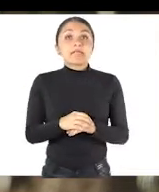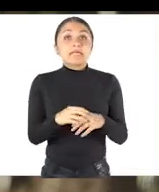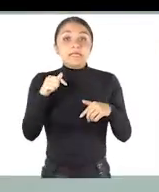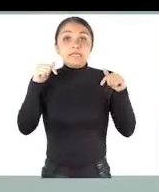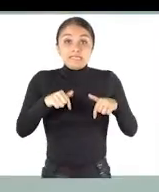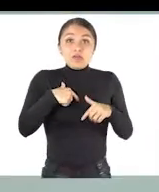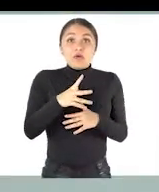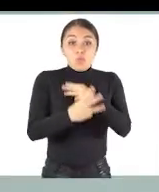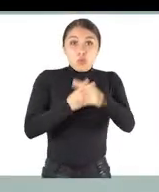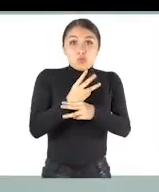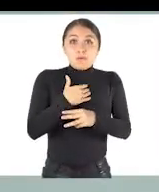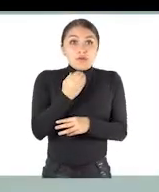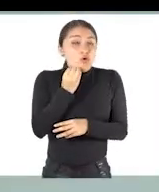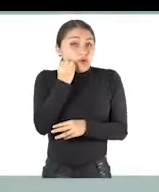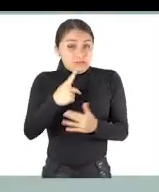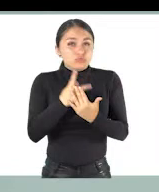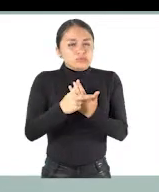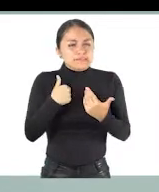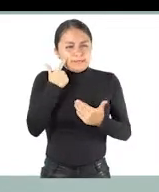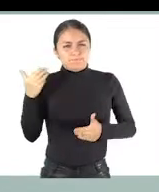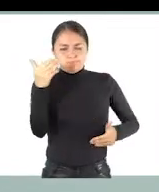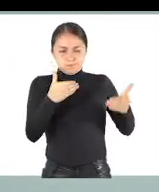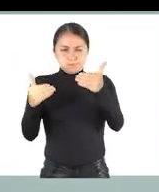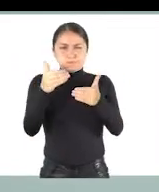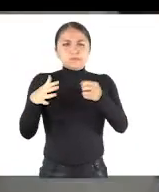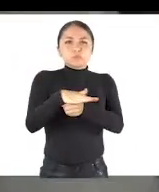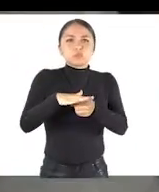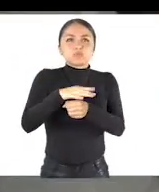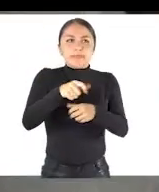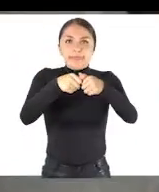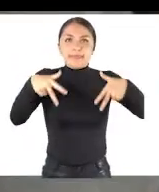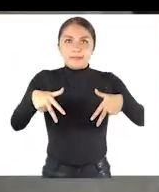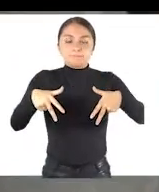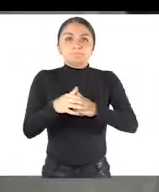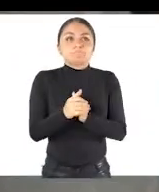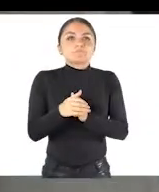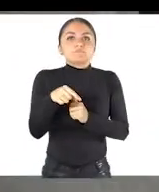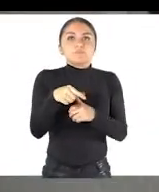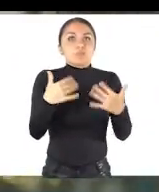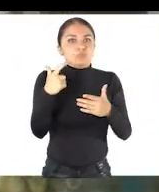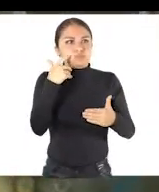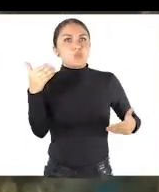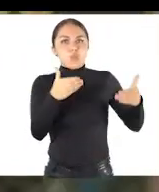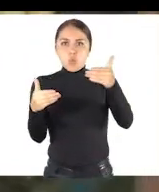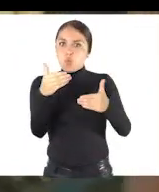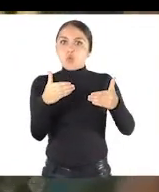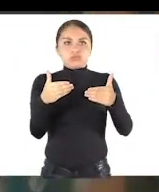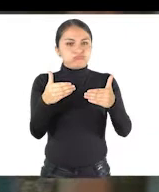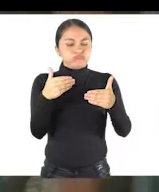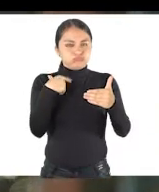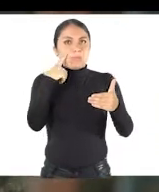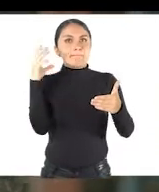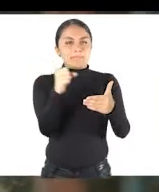los niños y niñas. Lo que hicimos en el proyecto El Mundo es mi Hogar fue hacer un análisis situacional de género. Esta es una de las grandes